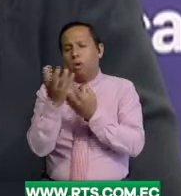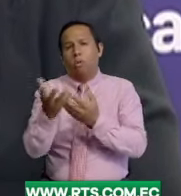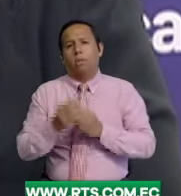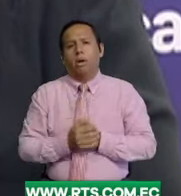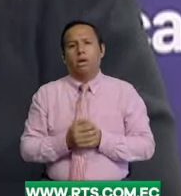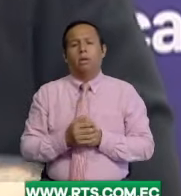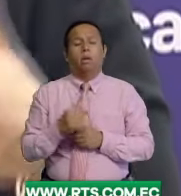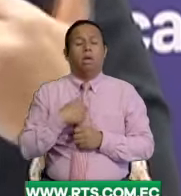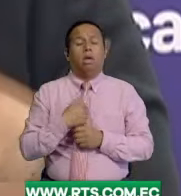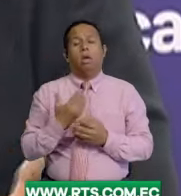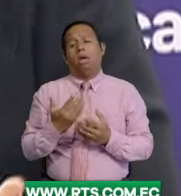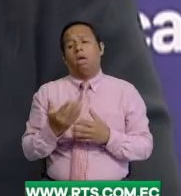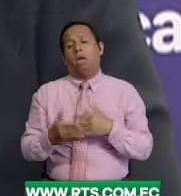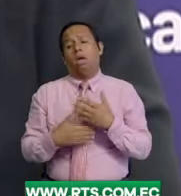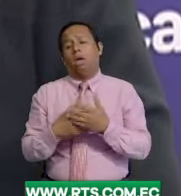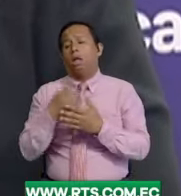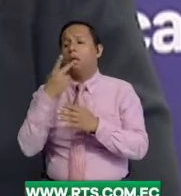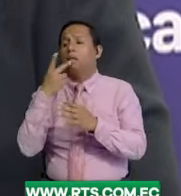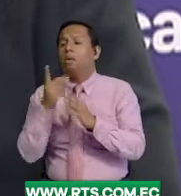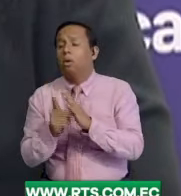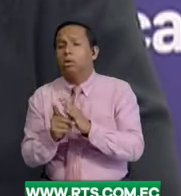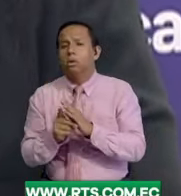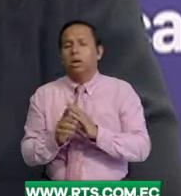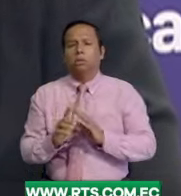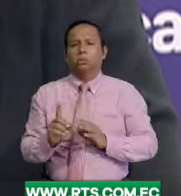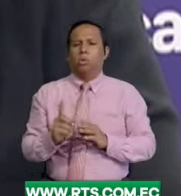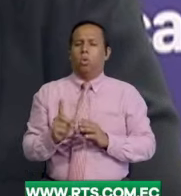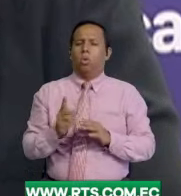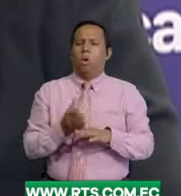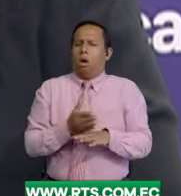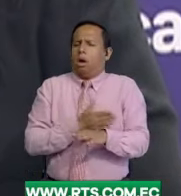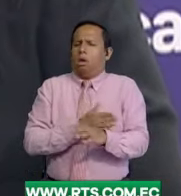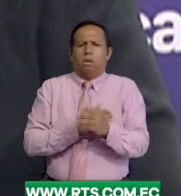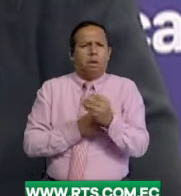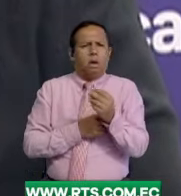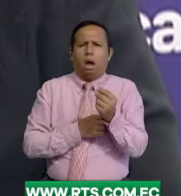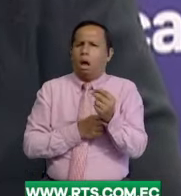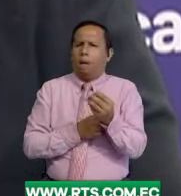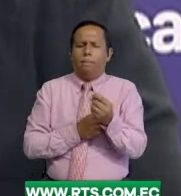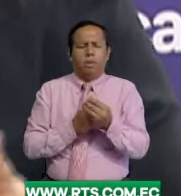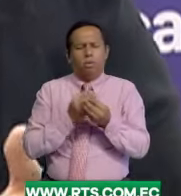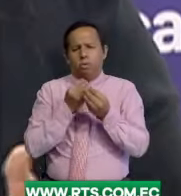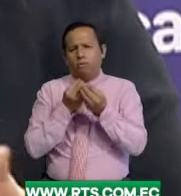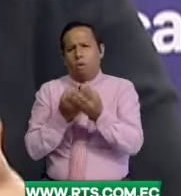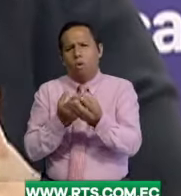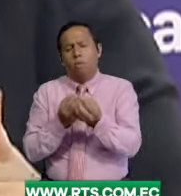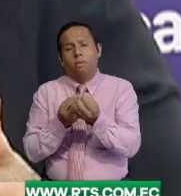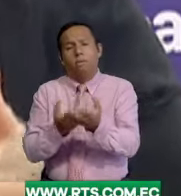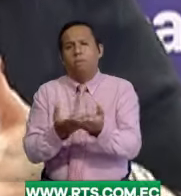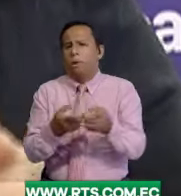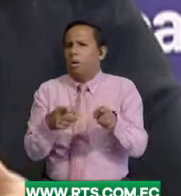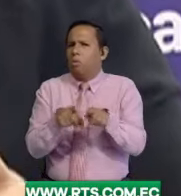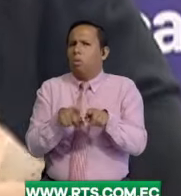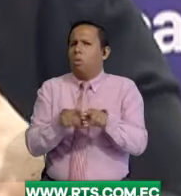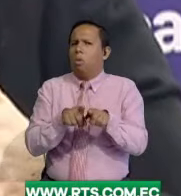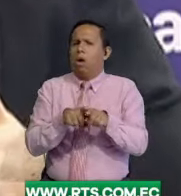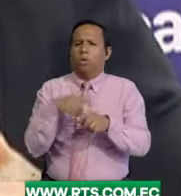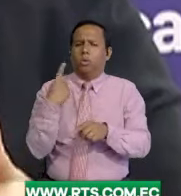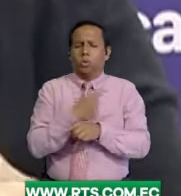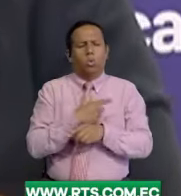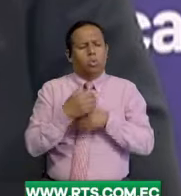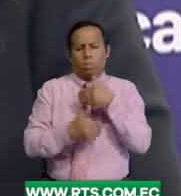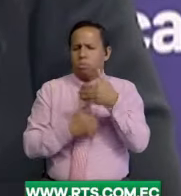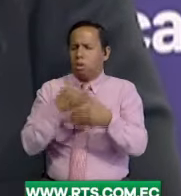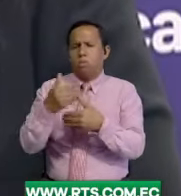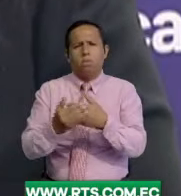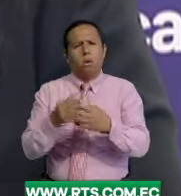tenemos que esperar hasta la denuncia para recién comunicar. Se puede comunicar de manera inmediata y de manera paralela. Vamos aplicando todas